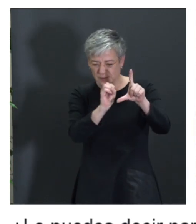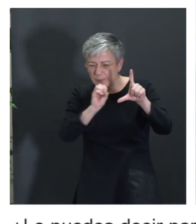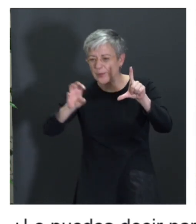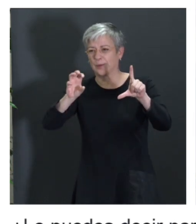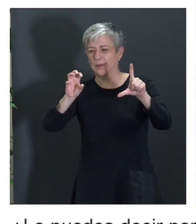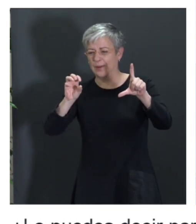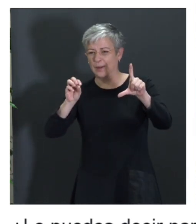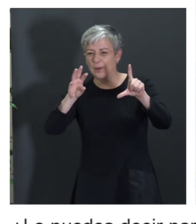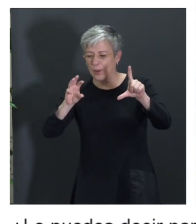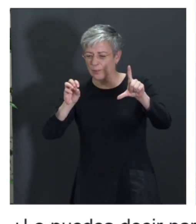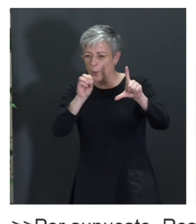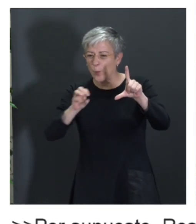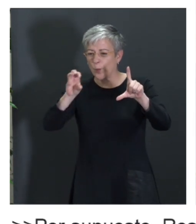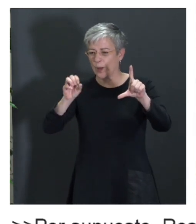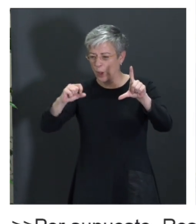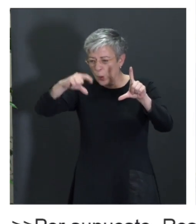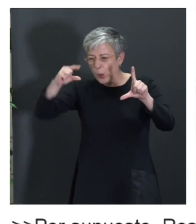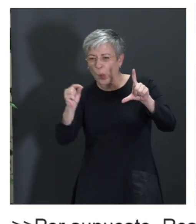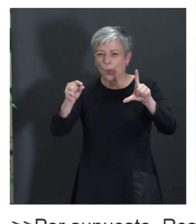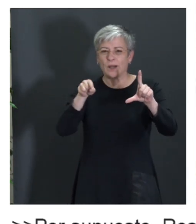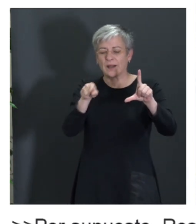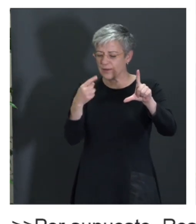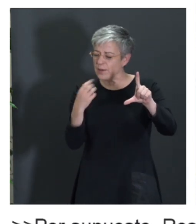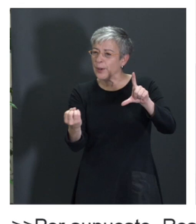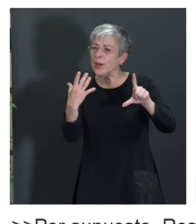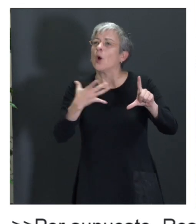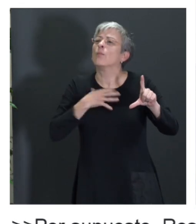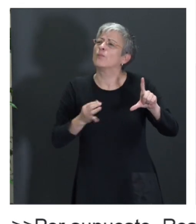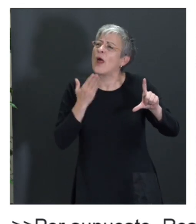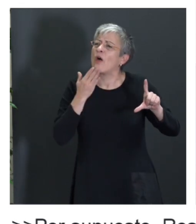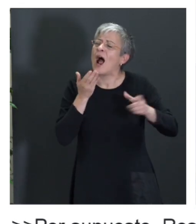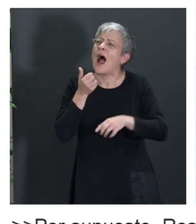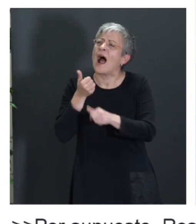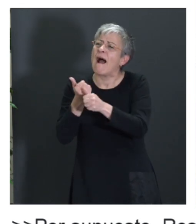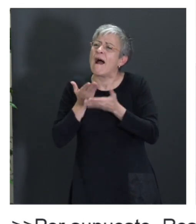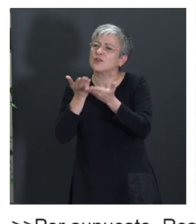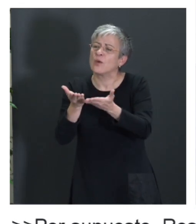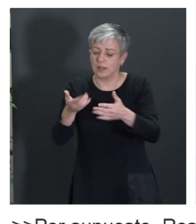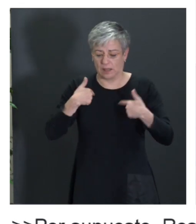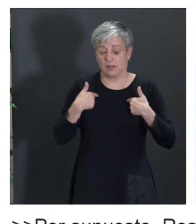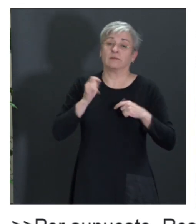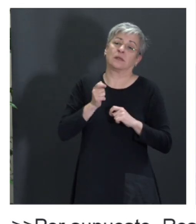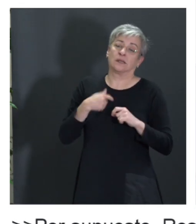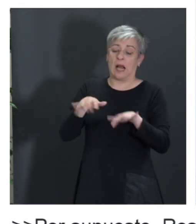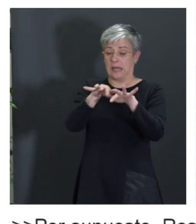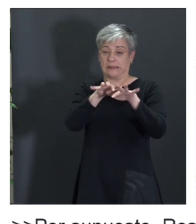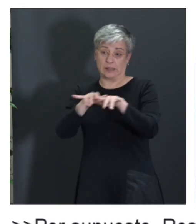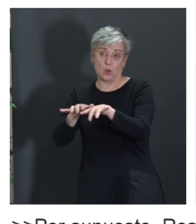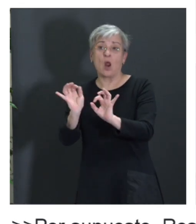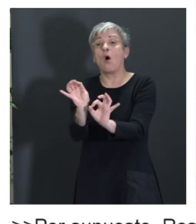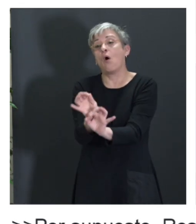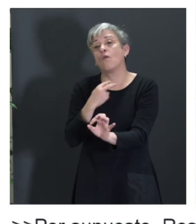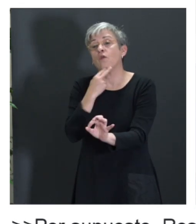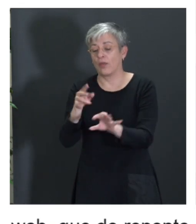una aplicación móvil, ¿no? Te aparece una gurumino ahí que te dice, ¿puedo ayudarle? Y entonces tú, de forma textual, normalmente, o a veces por voz, ¿no?